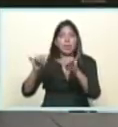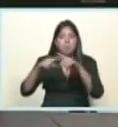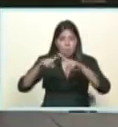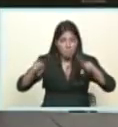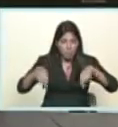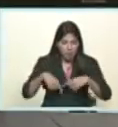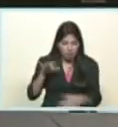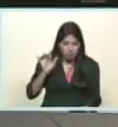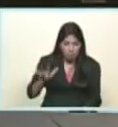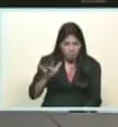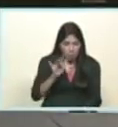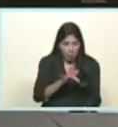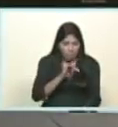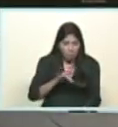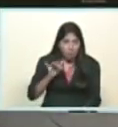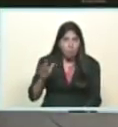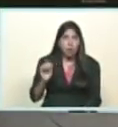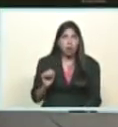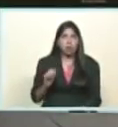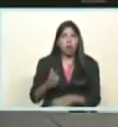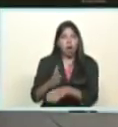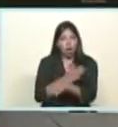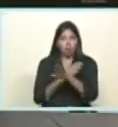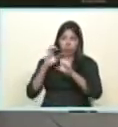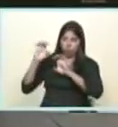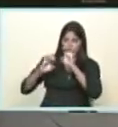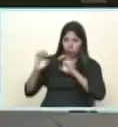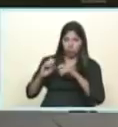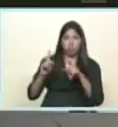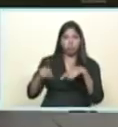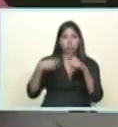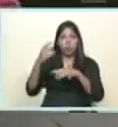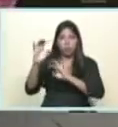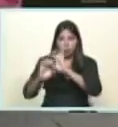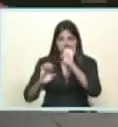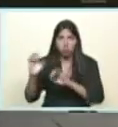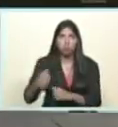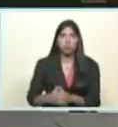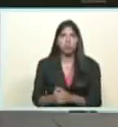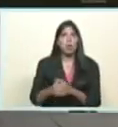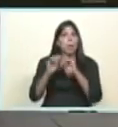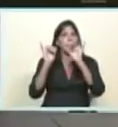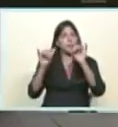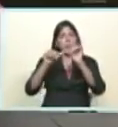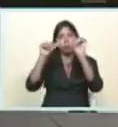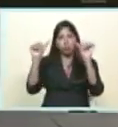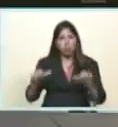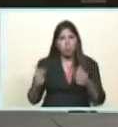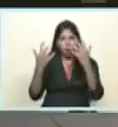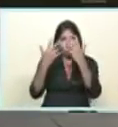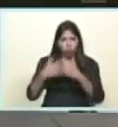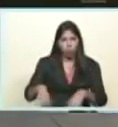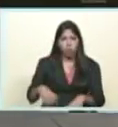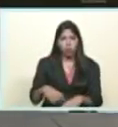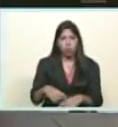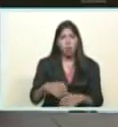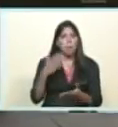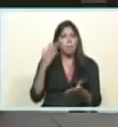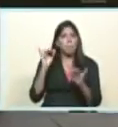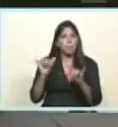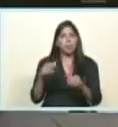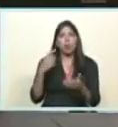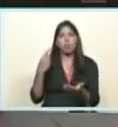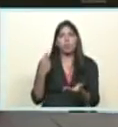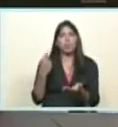con auditorías previas con auditorías posteriores es el mismo sistema electoral con los mismos testigos miembros de